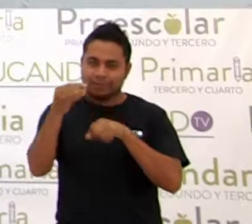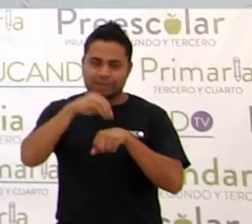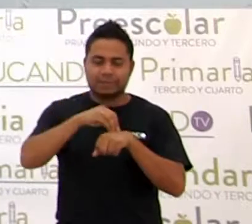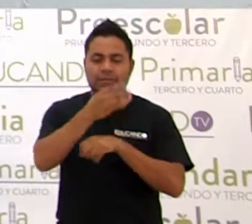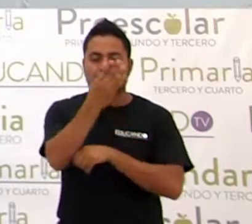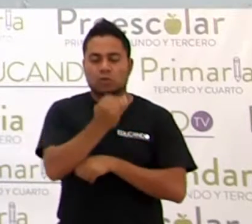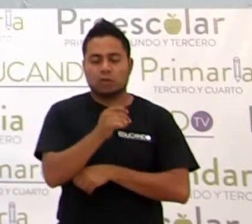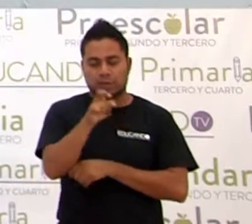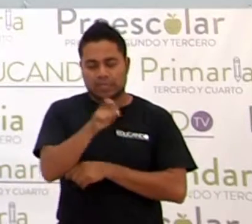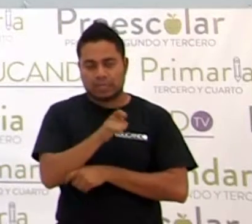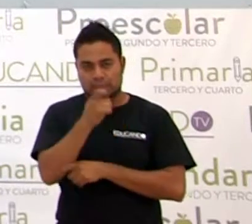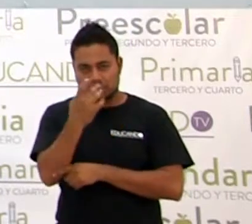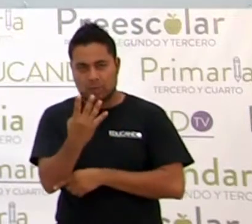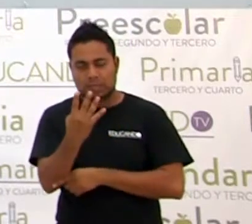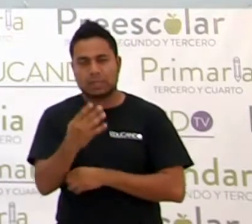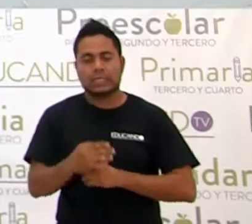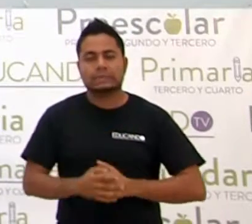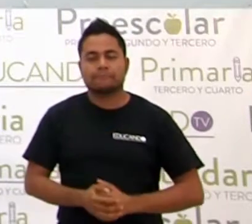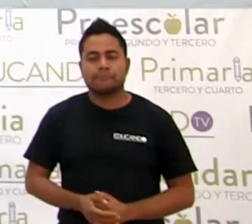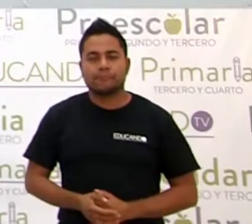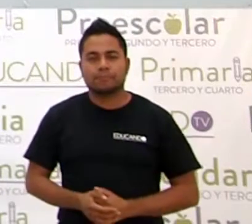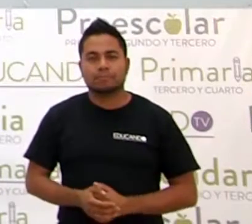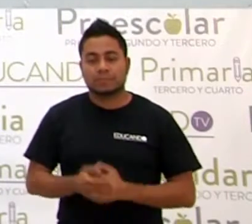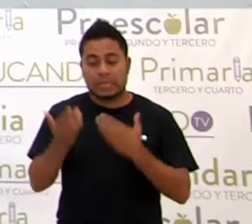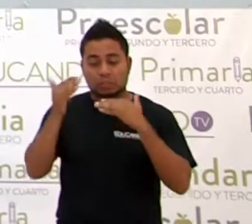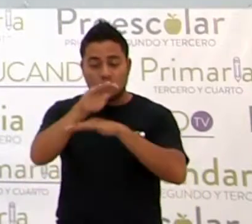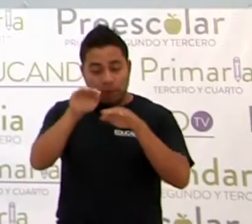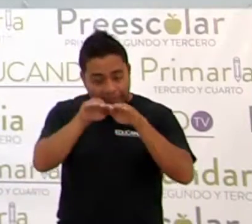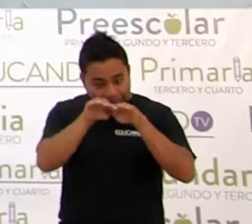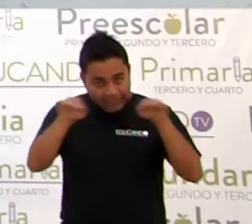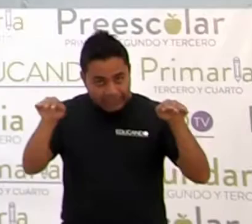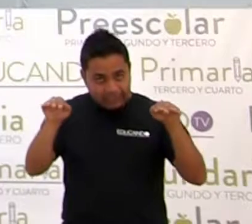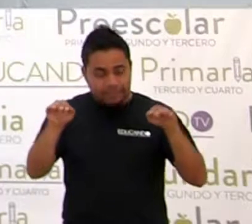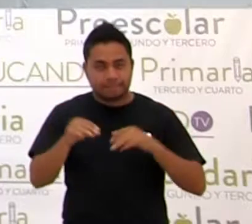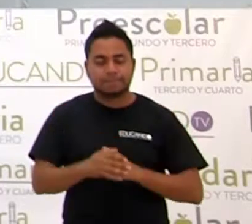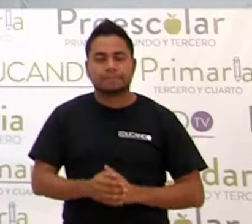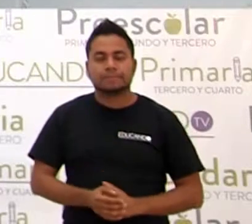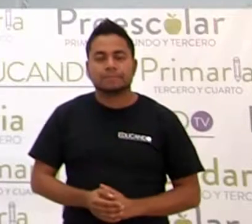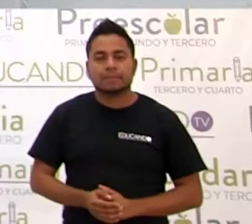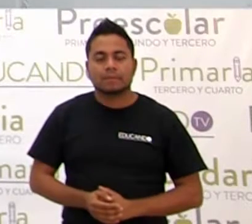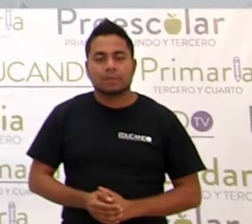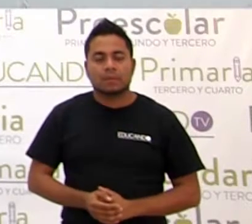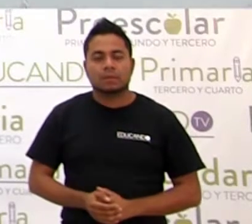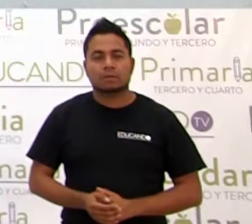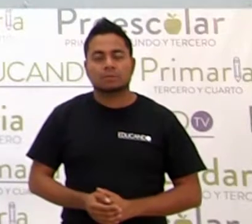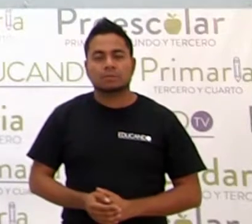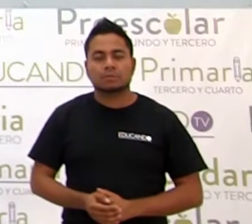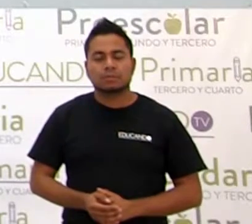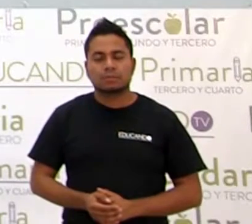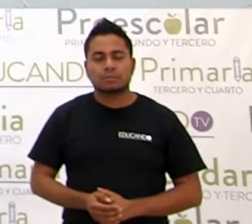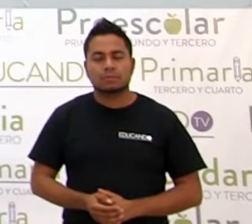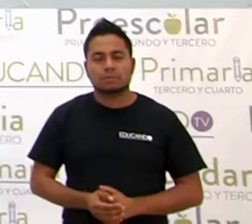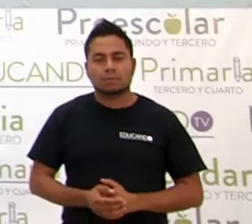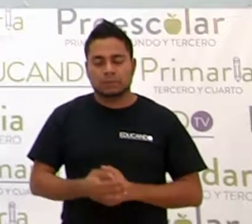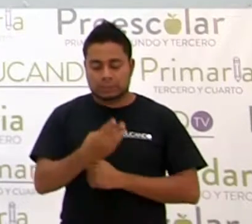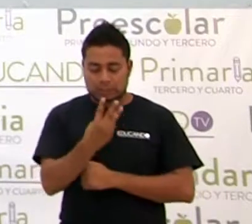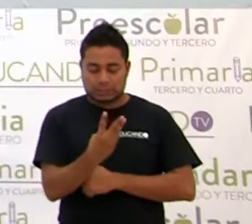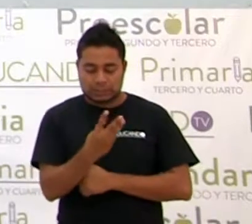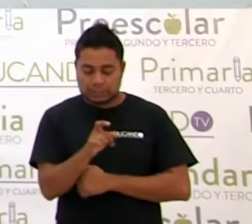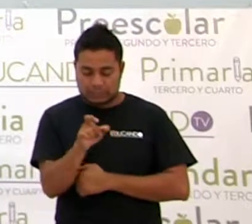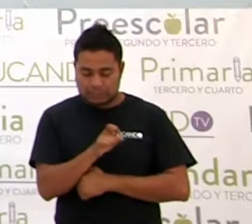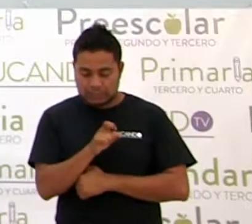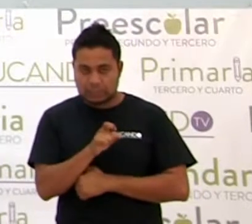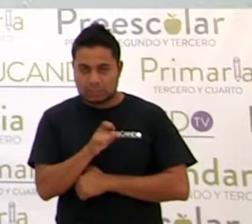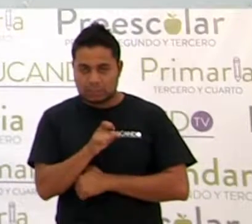9x cuarta sobre 3x